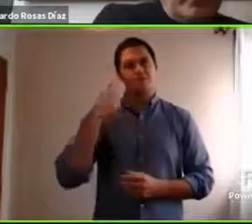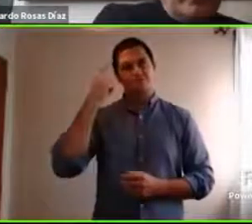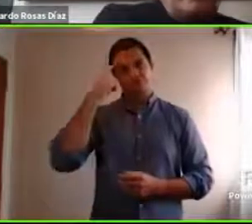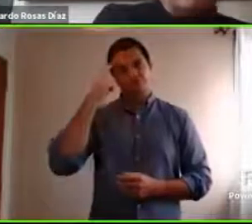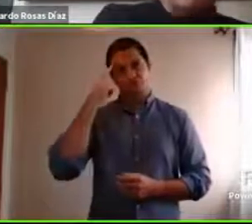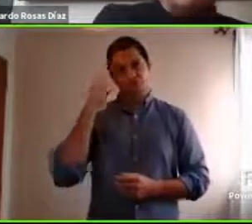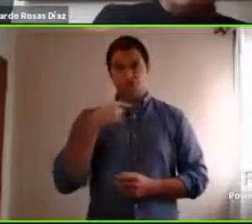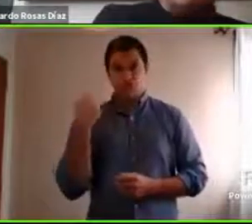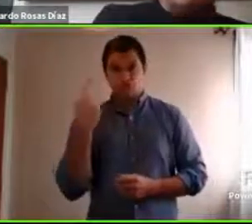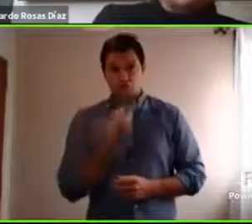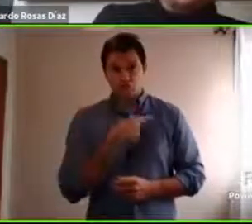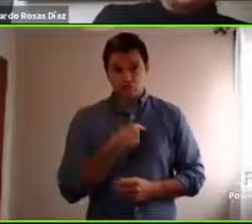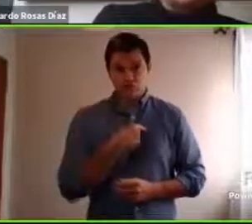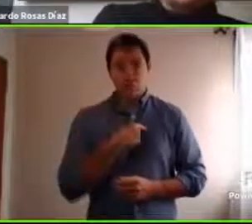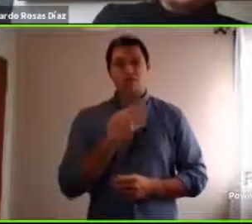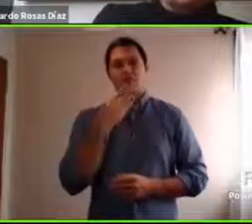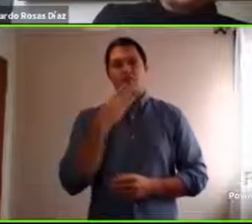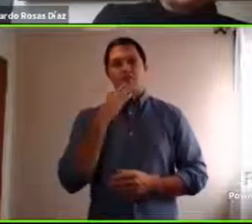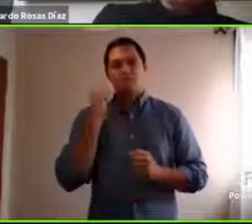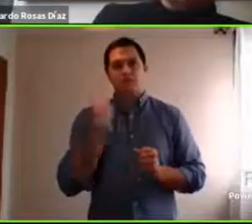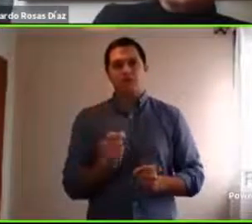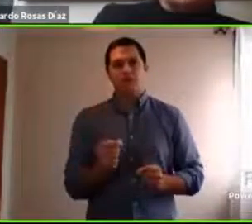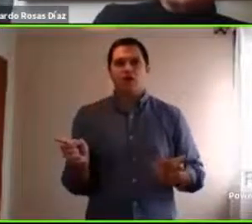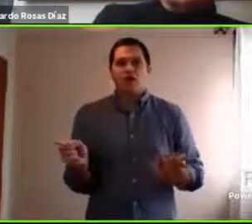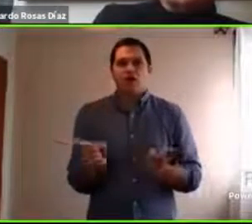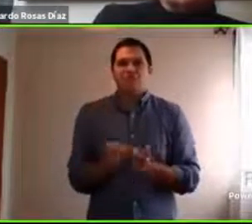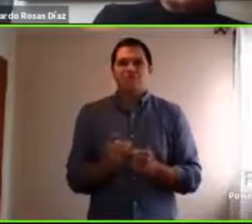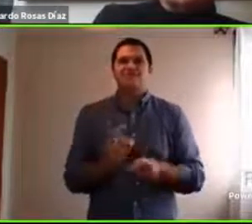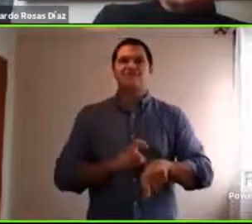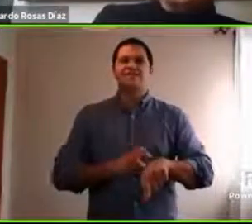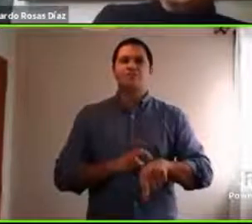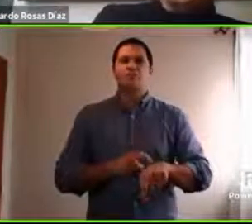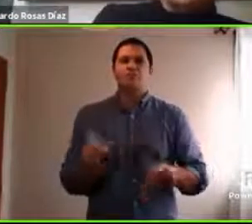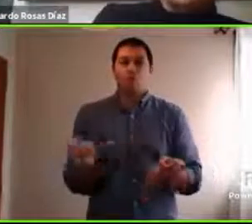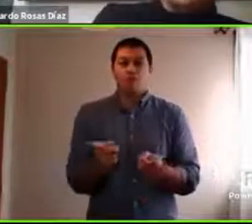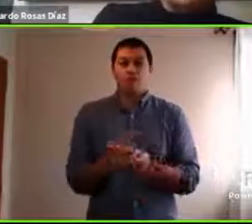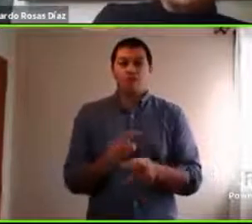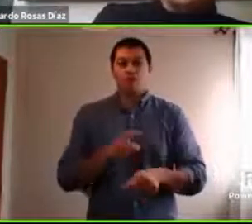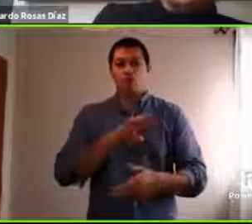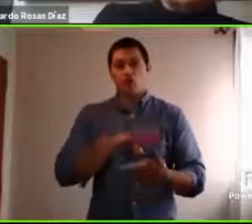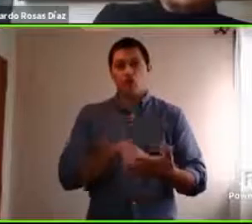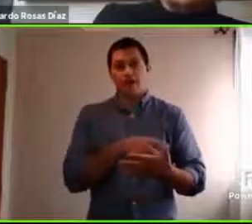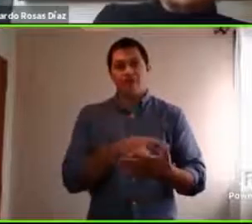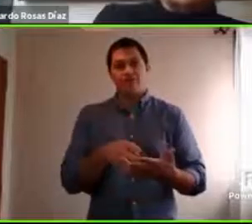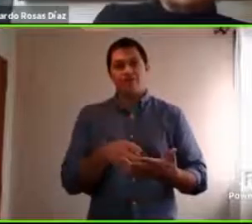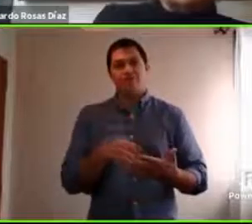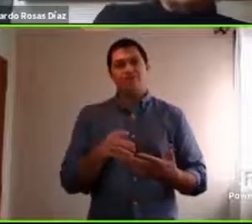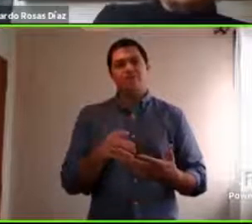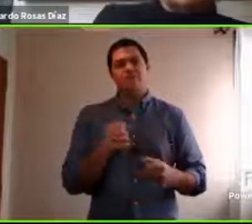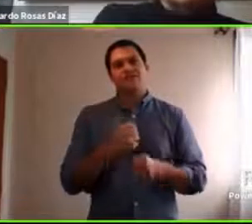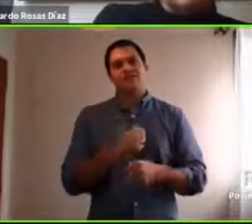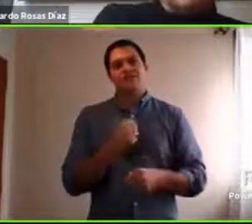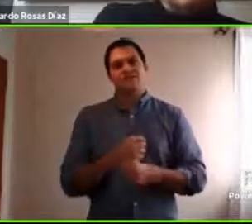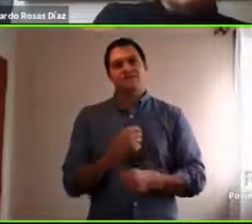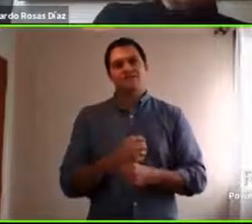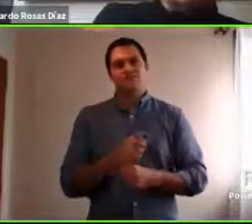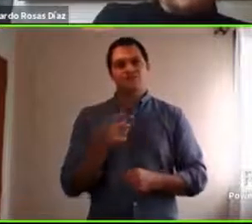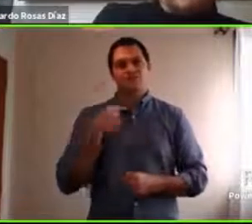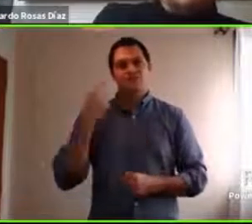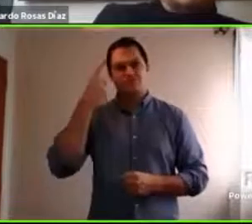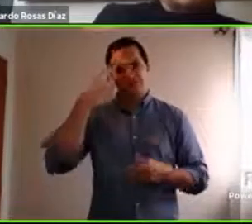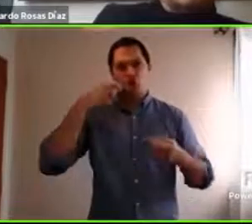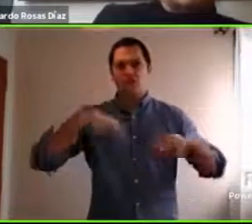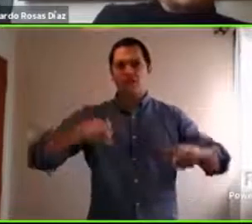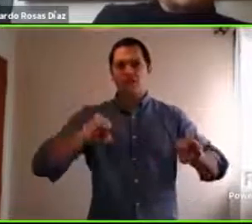tenemos como que resignificar el tiempo la manera en que estamos usando el tiempo todos todos desde los